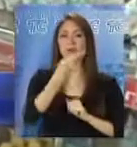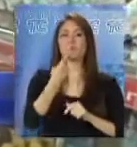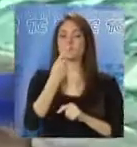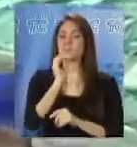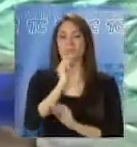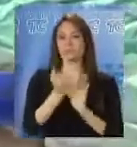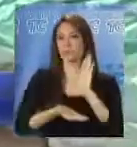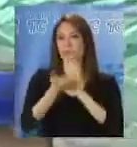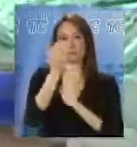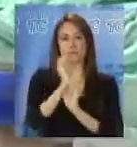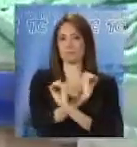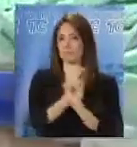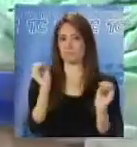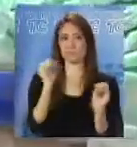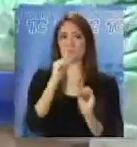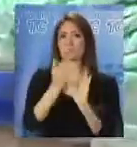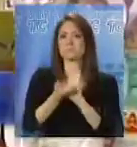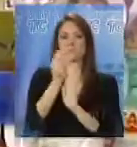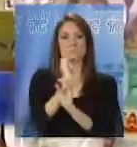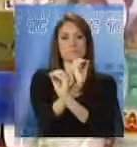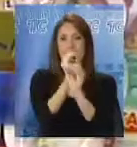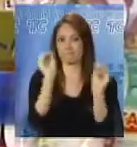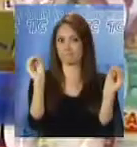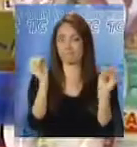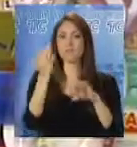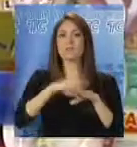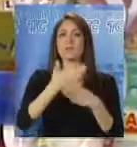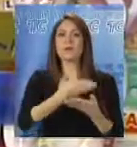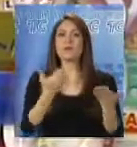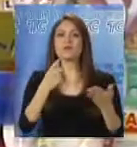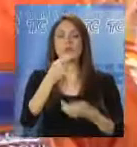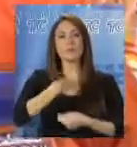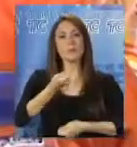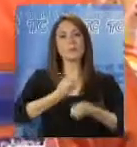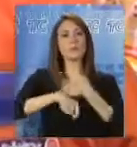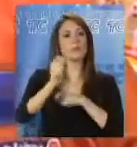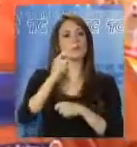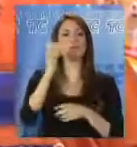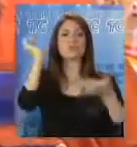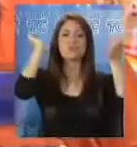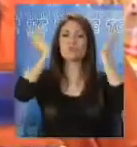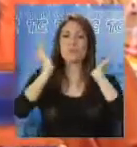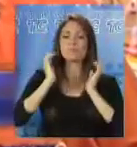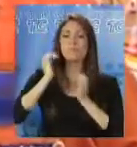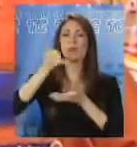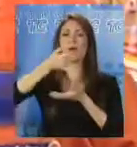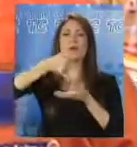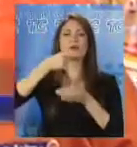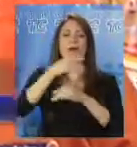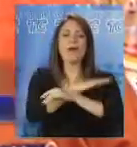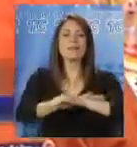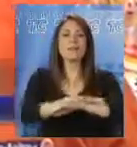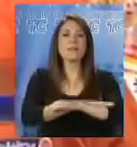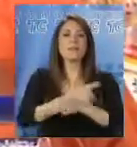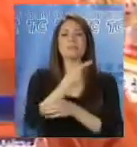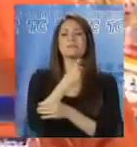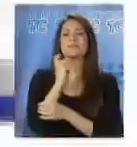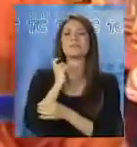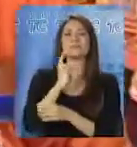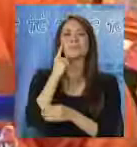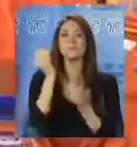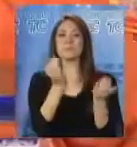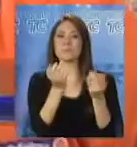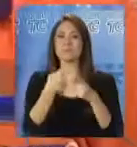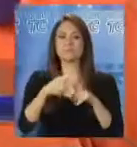importados, no ha existido un incremento de precios en los artículos que ella vende. Shampoo, aceites, talcos, colonias y muchas cosas.